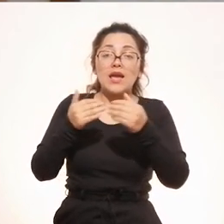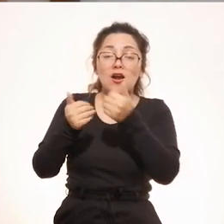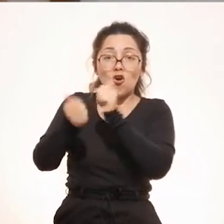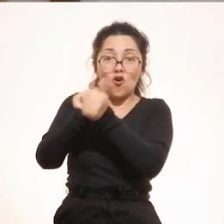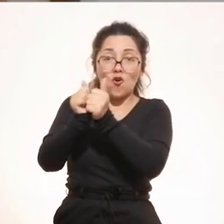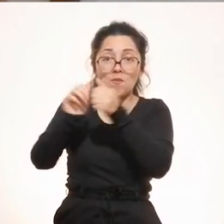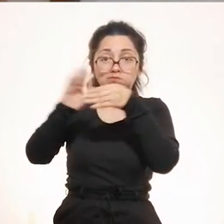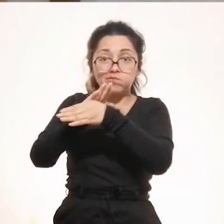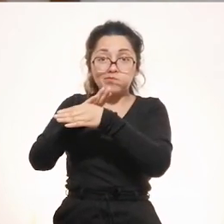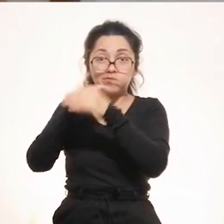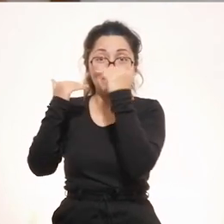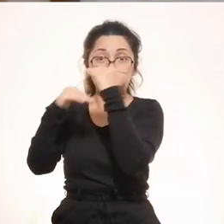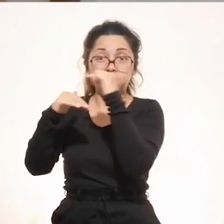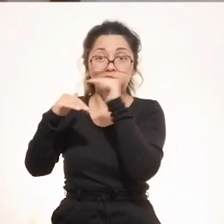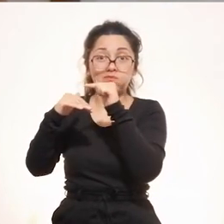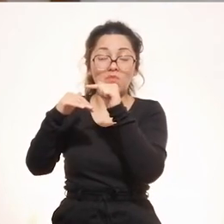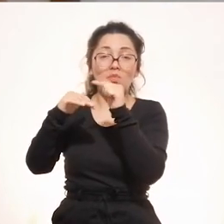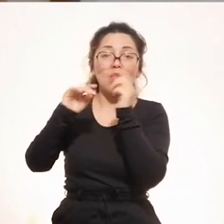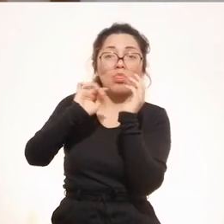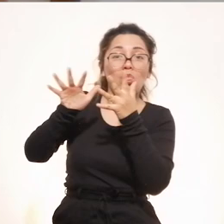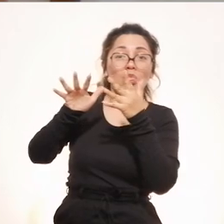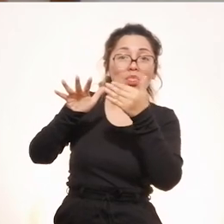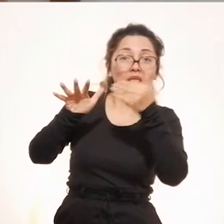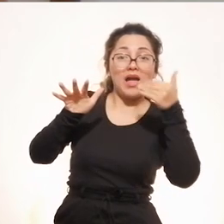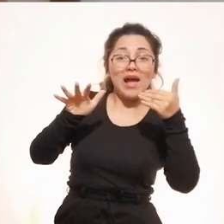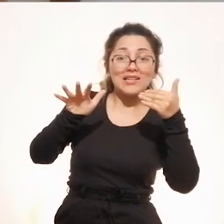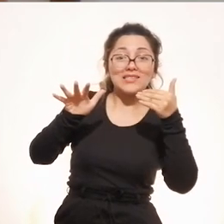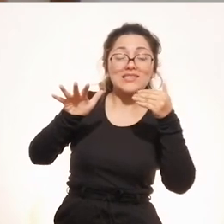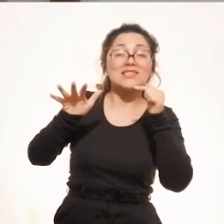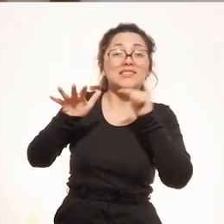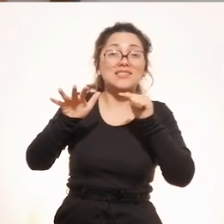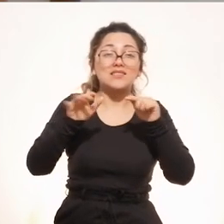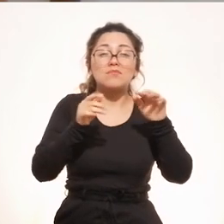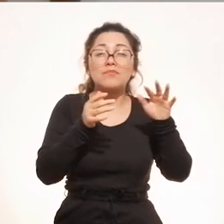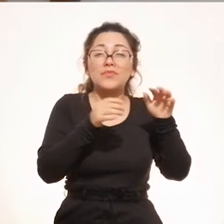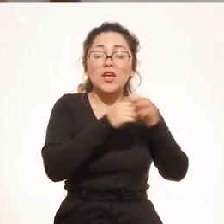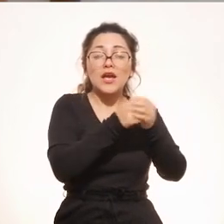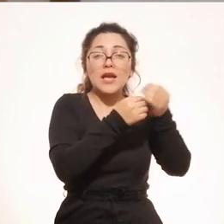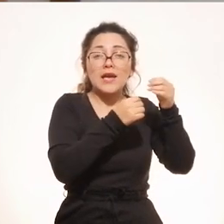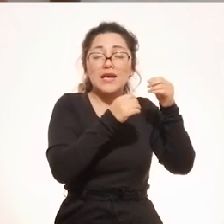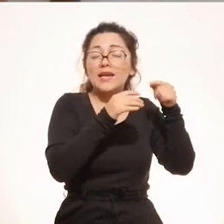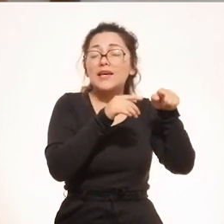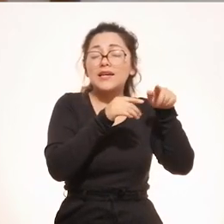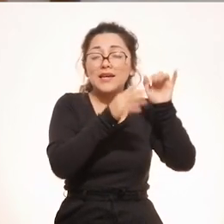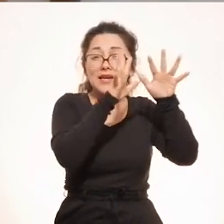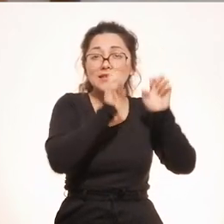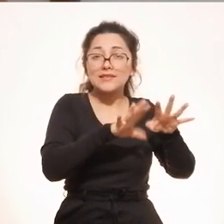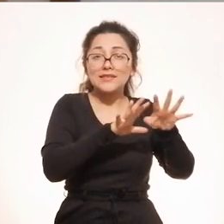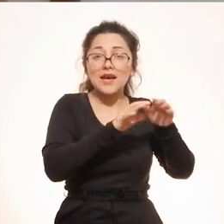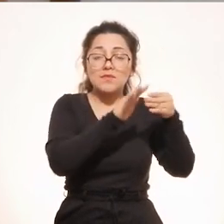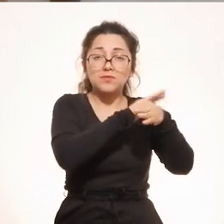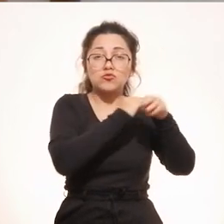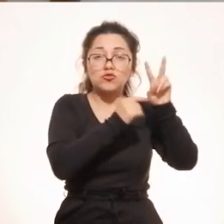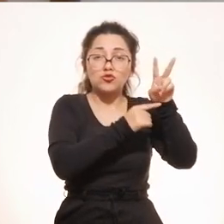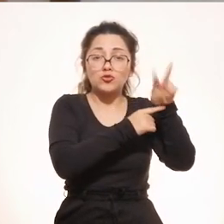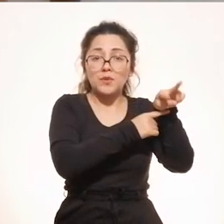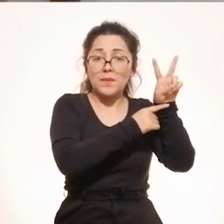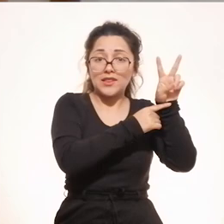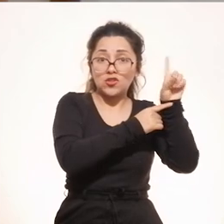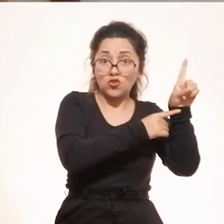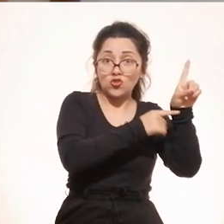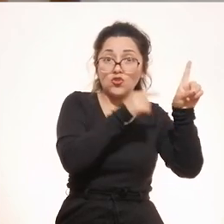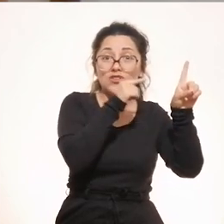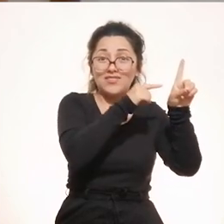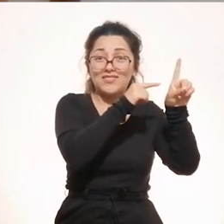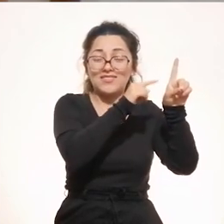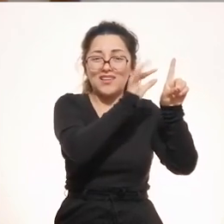equivalentes al 10% de las vacantes del proceso 2021, que en